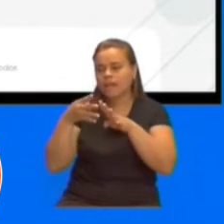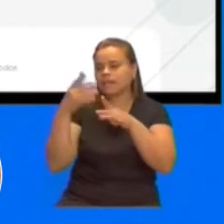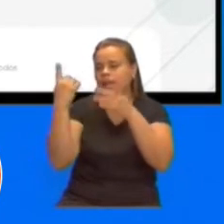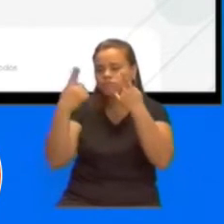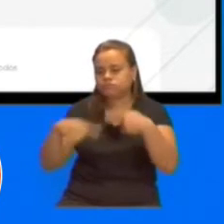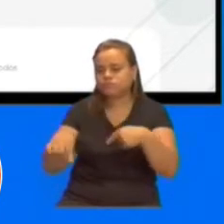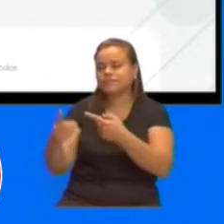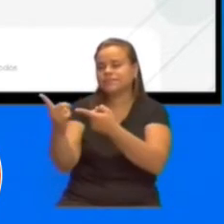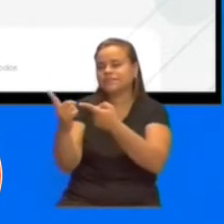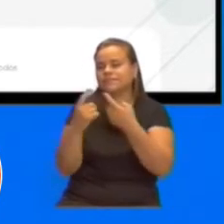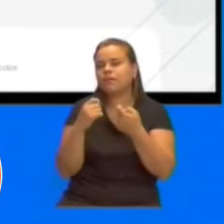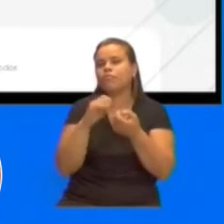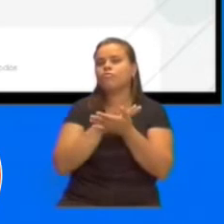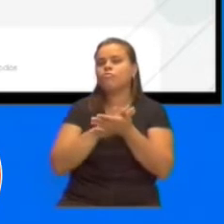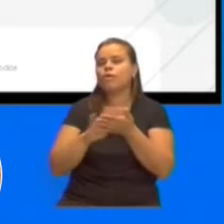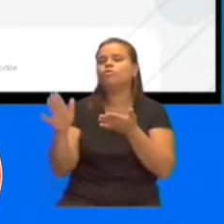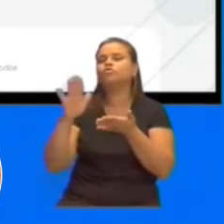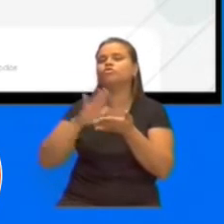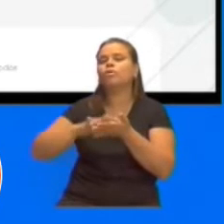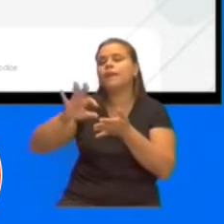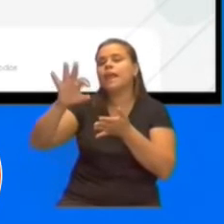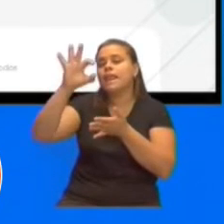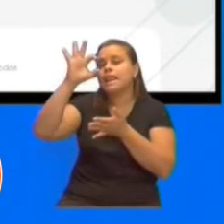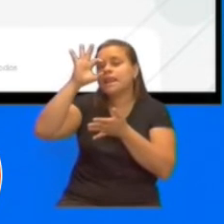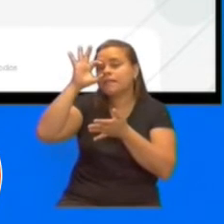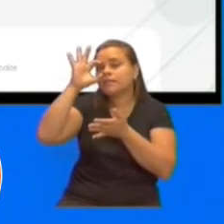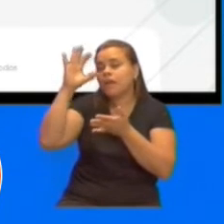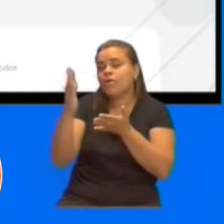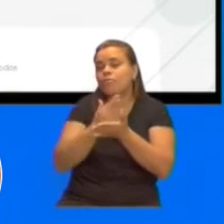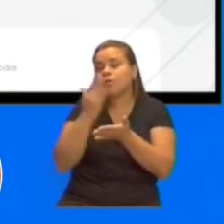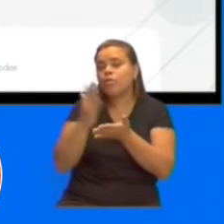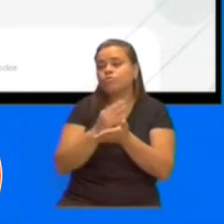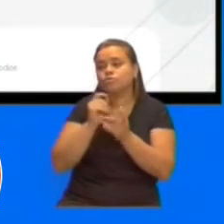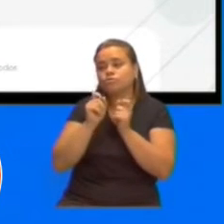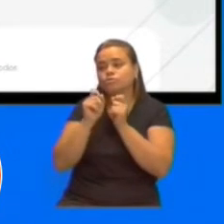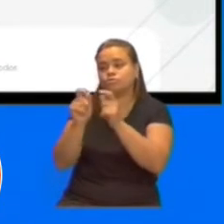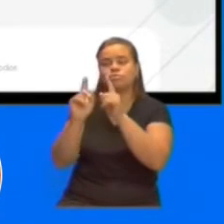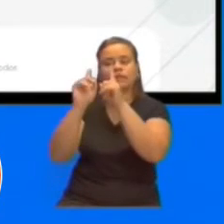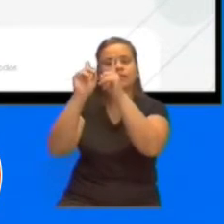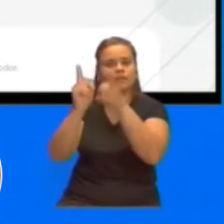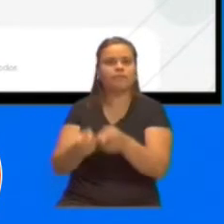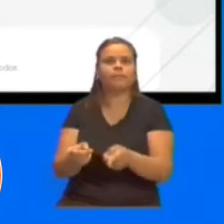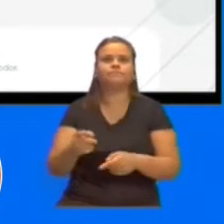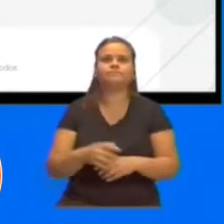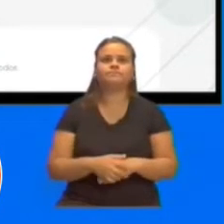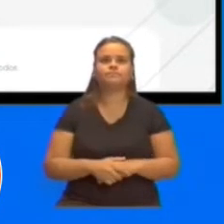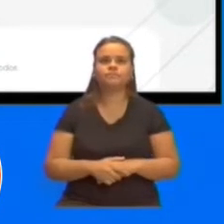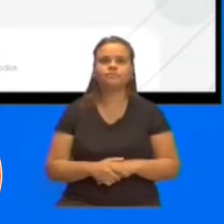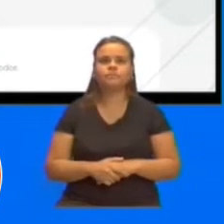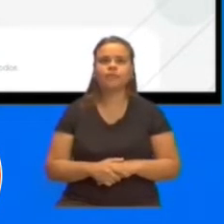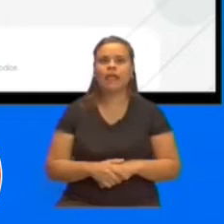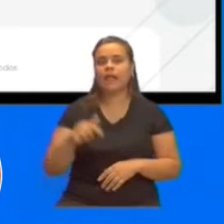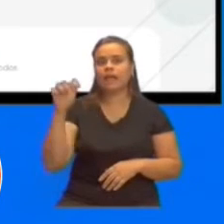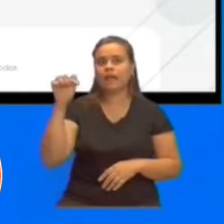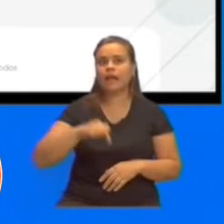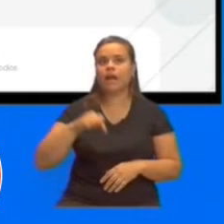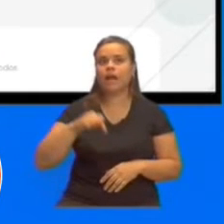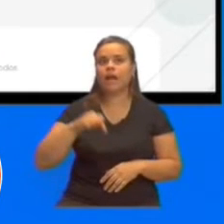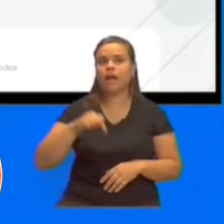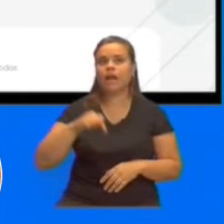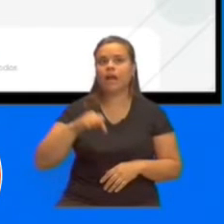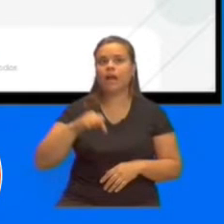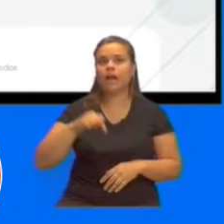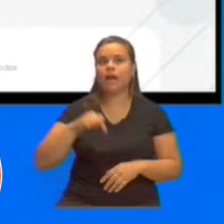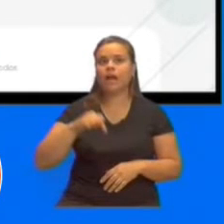que es la producción de lentes. A partir de la fecha estamos ya a punto de iniciar la compra para